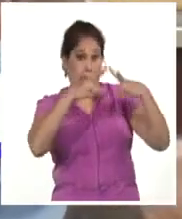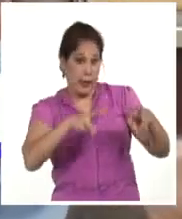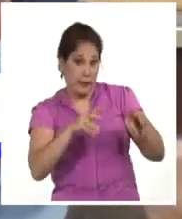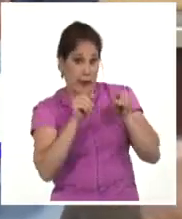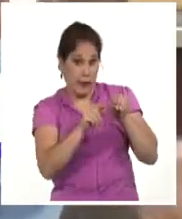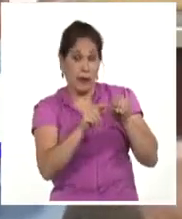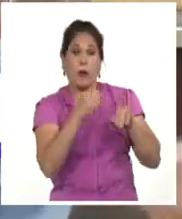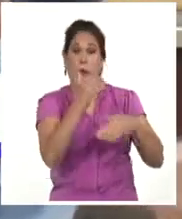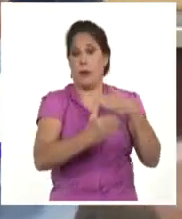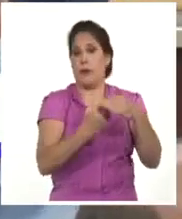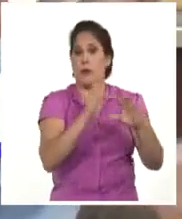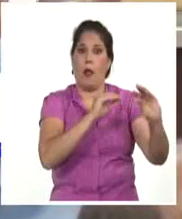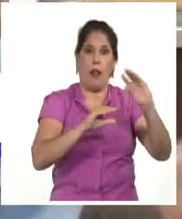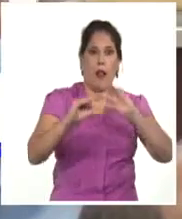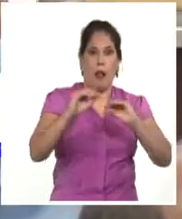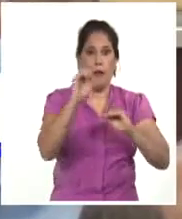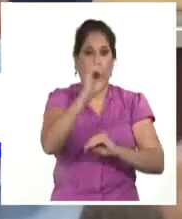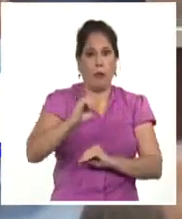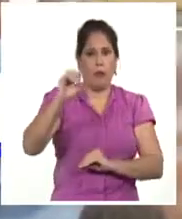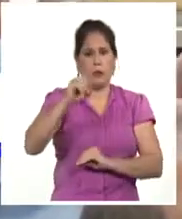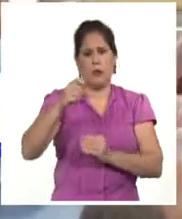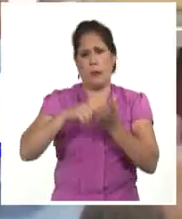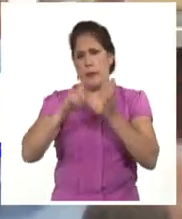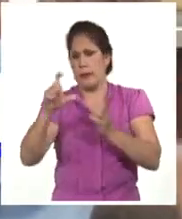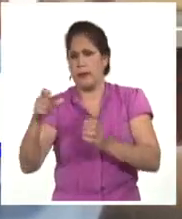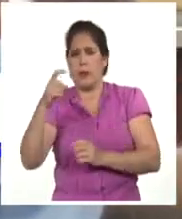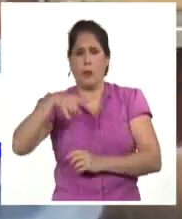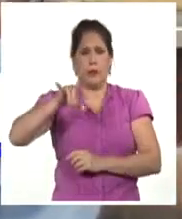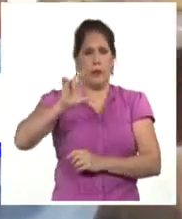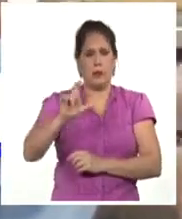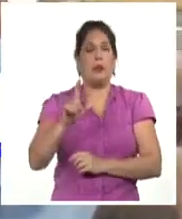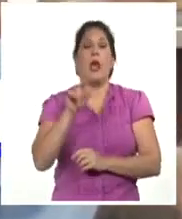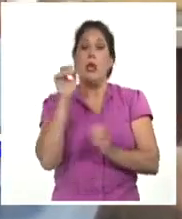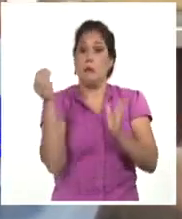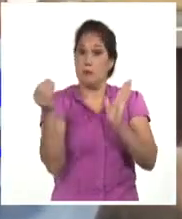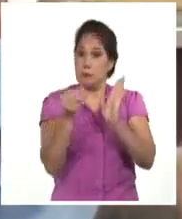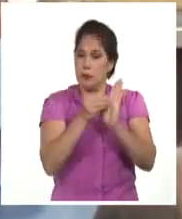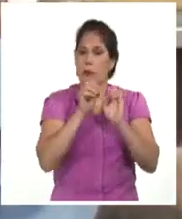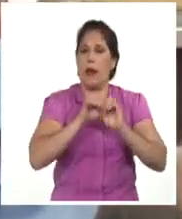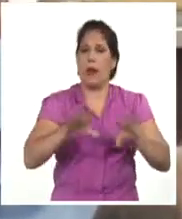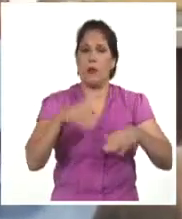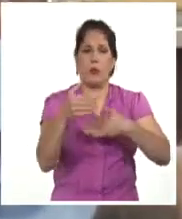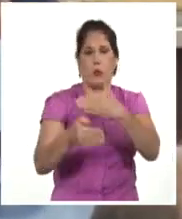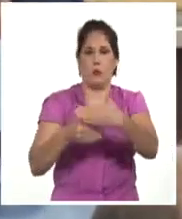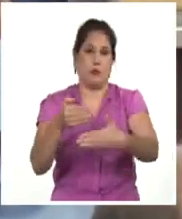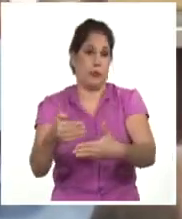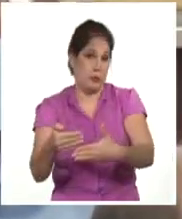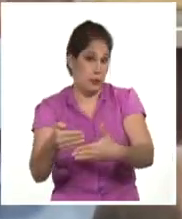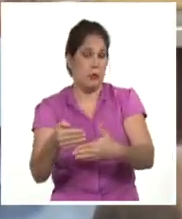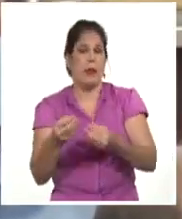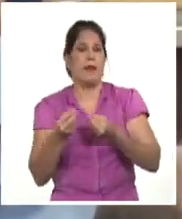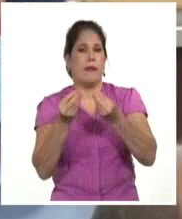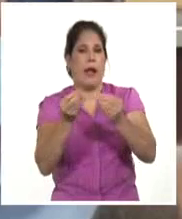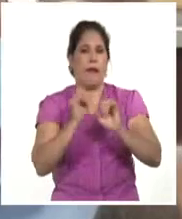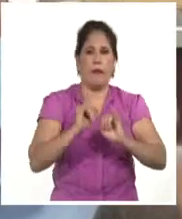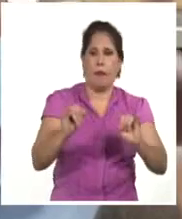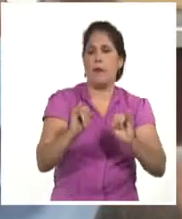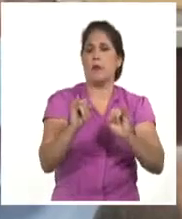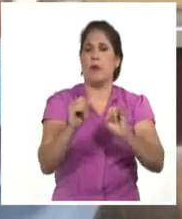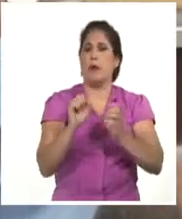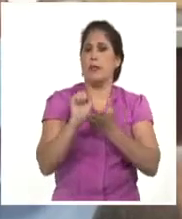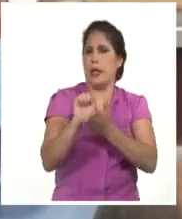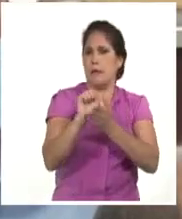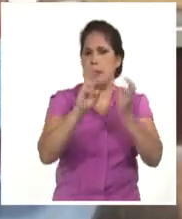parte del proceso de comunicación de una organización o de una institución se aplica para todos los procesos. Se ofrece informaciones, se da